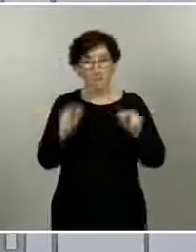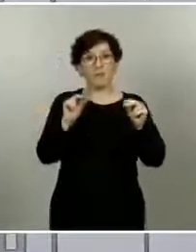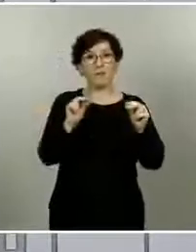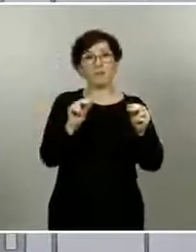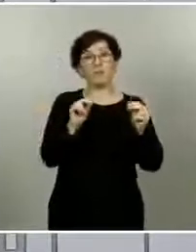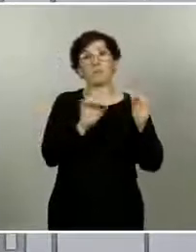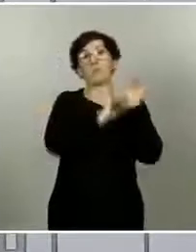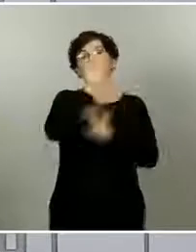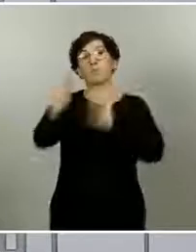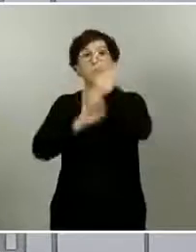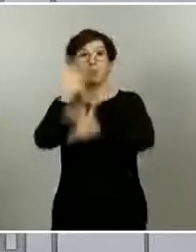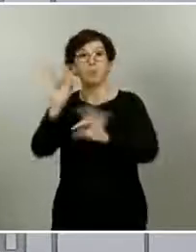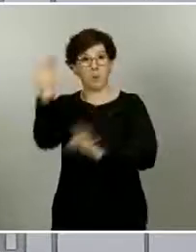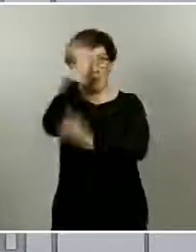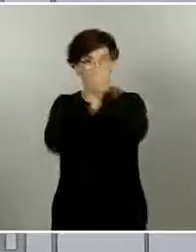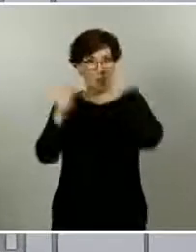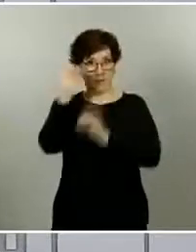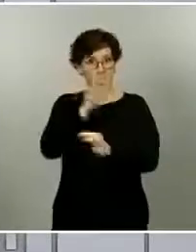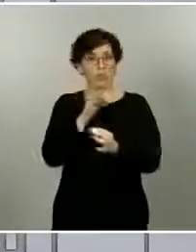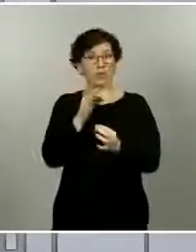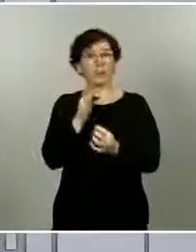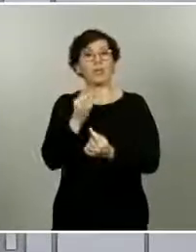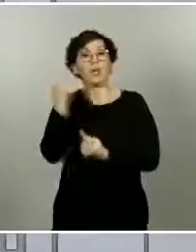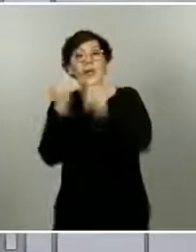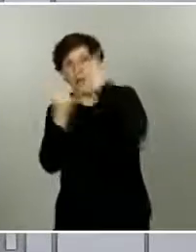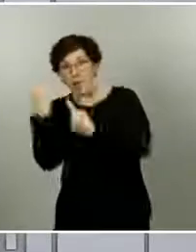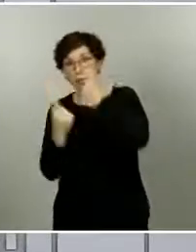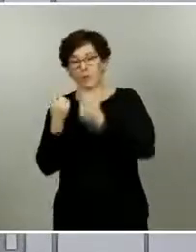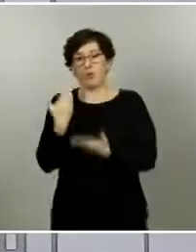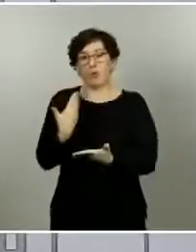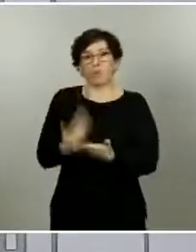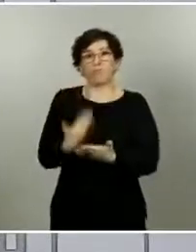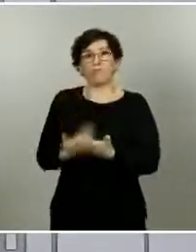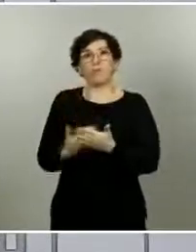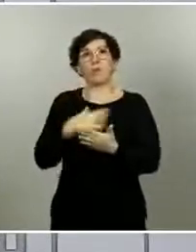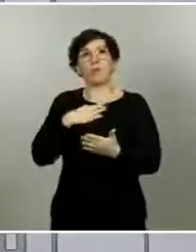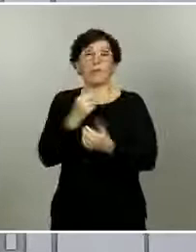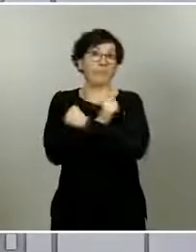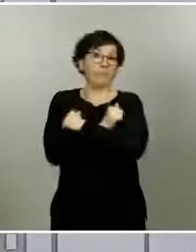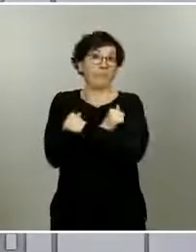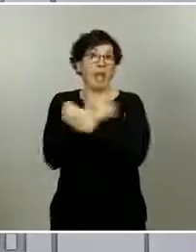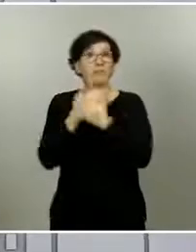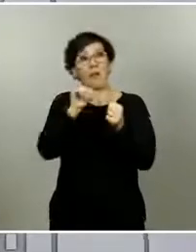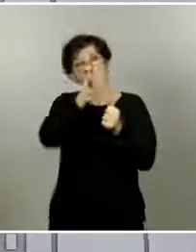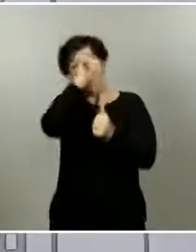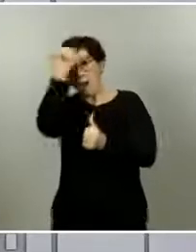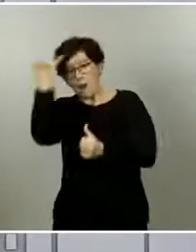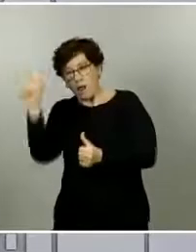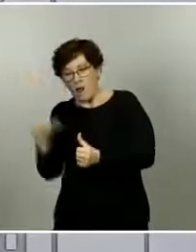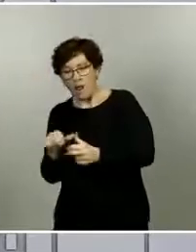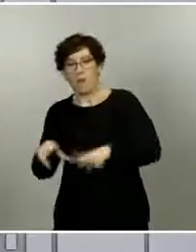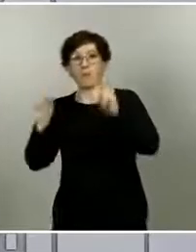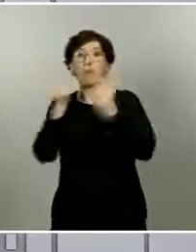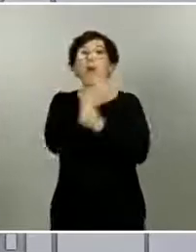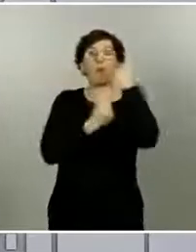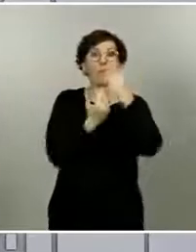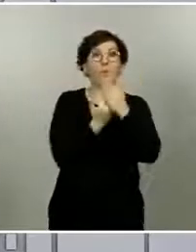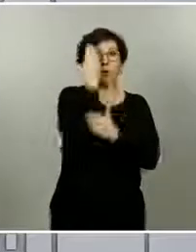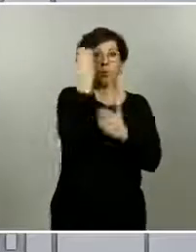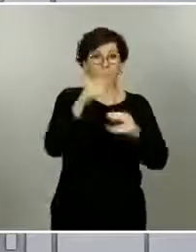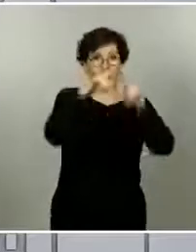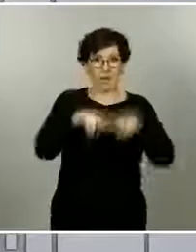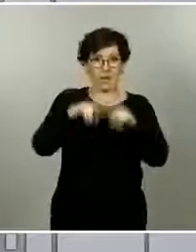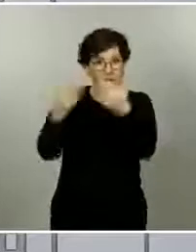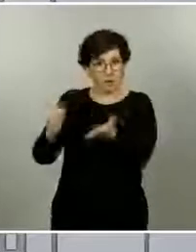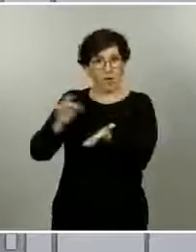verificación de algunos detalles se puede hacer al final del día, pero otra hay que hacerla por la mañana. Está ahora mismo los servicios de salud pública de Cataluña